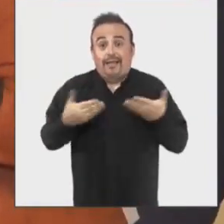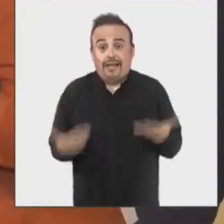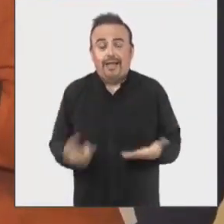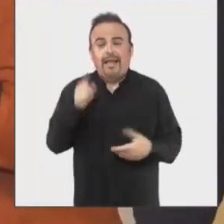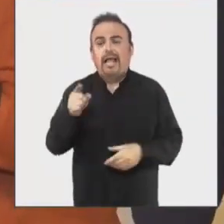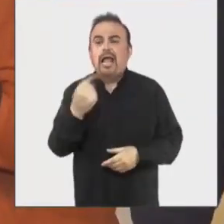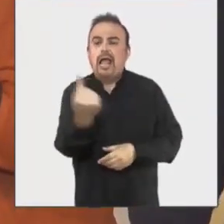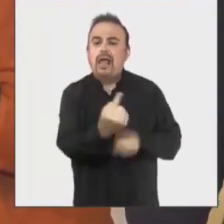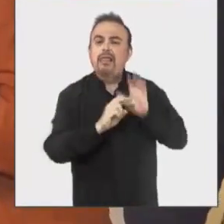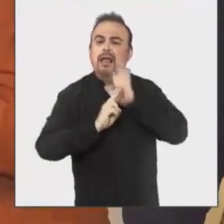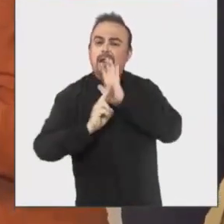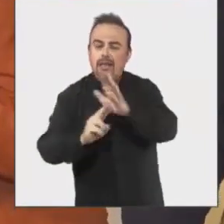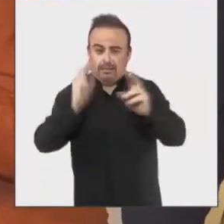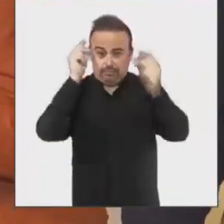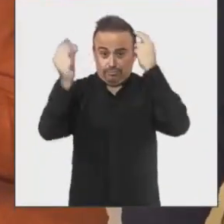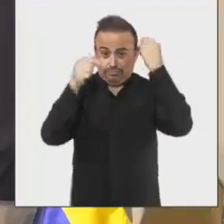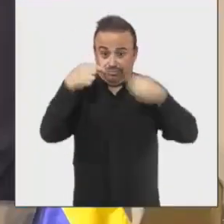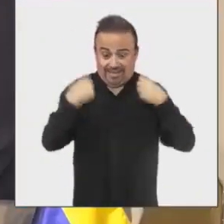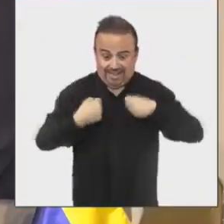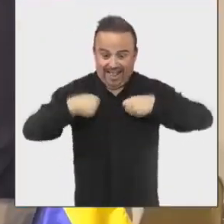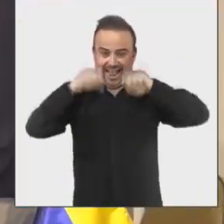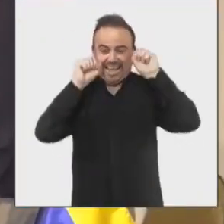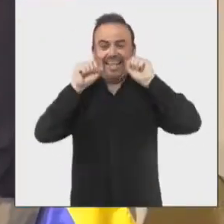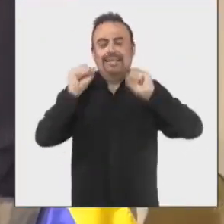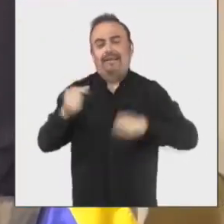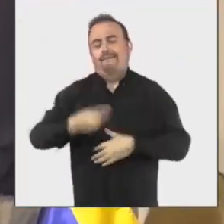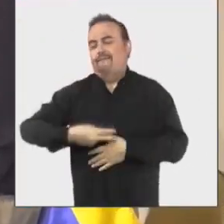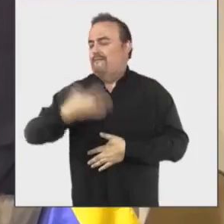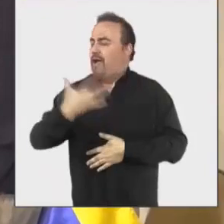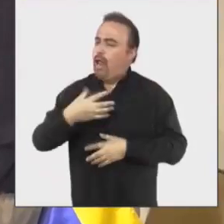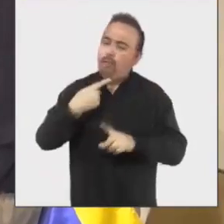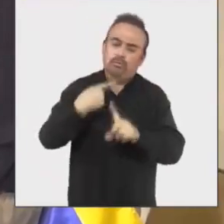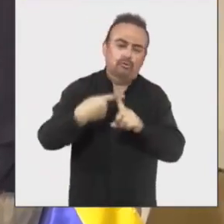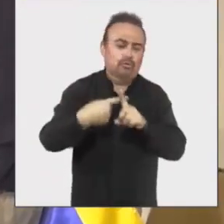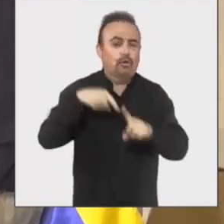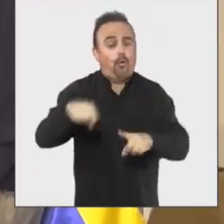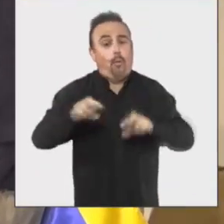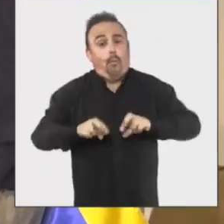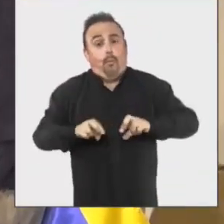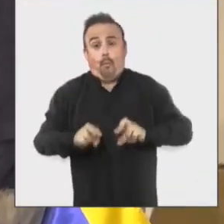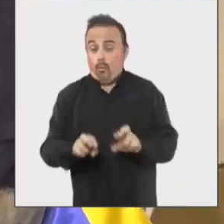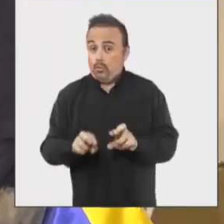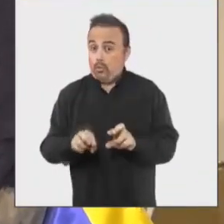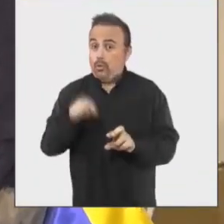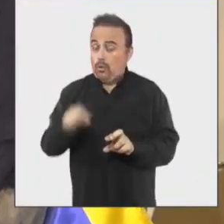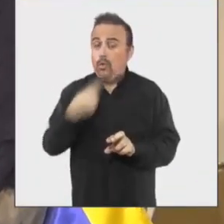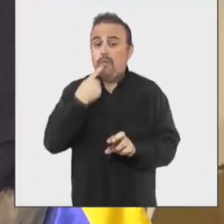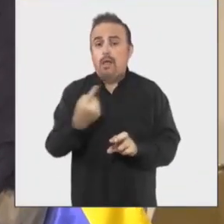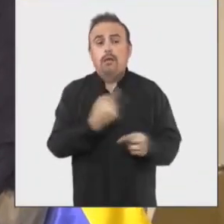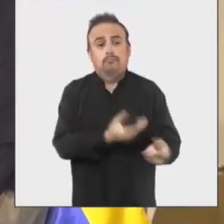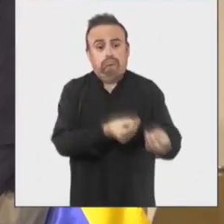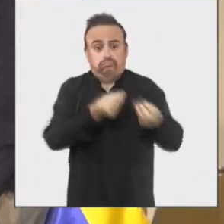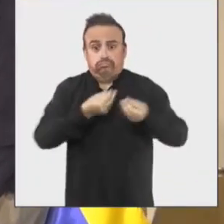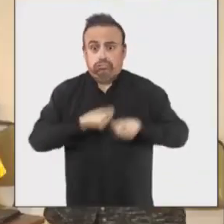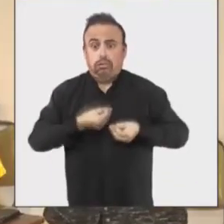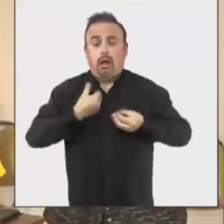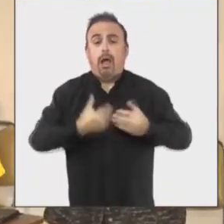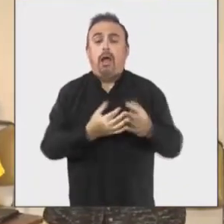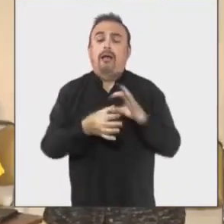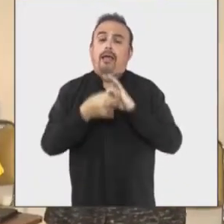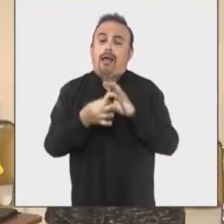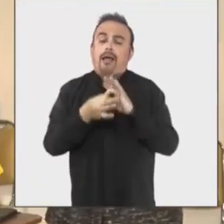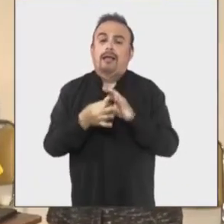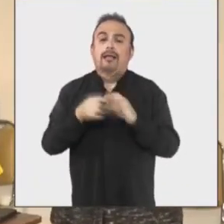representantes de las iniciativas ganadoras valoraron positivamente esta oportunidad y destacaron el aporte comunitario que